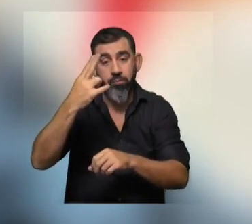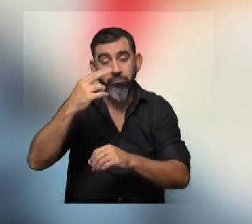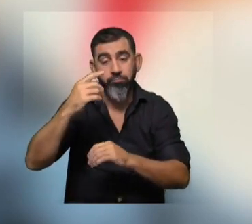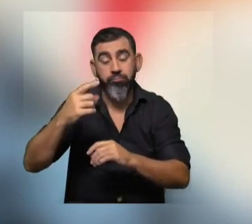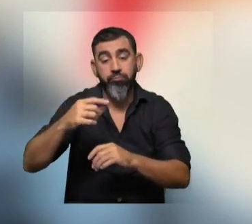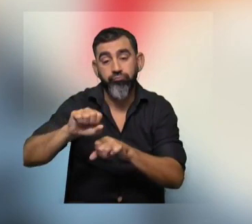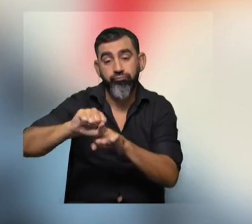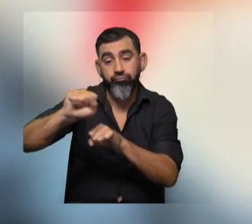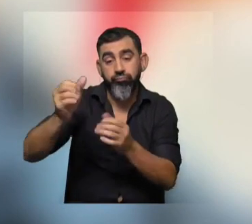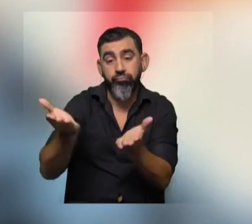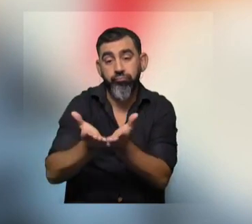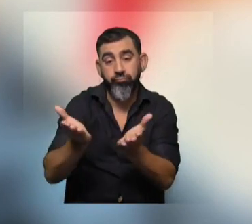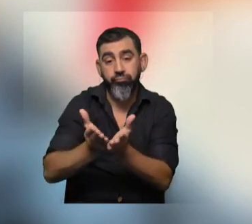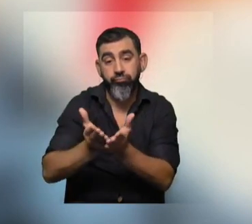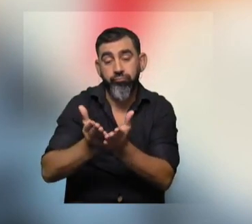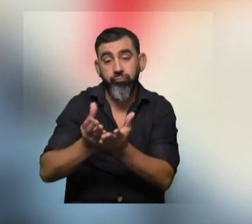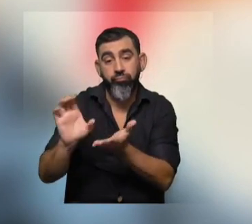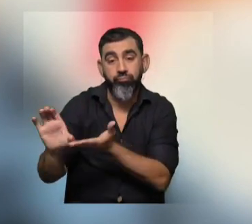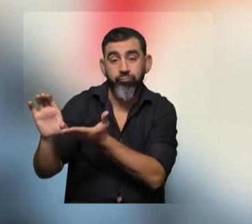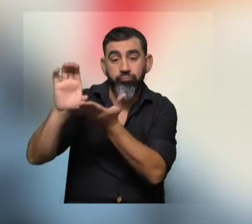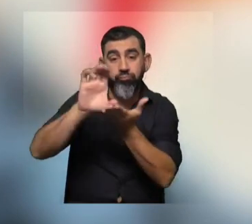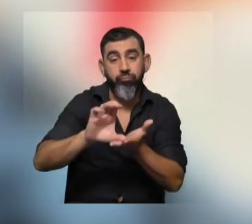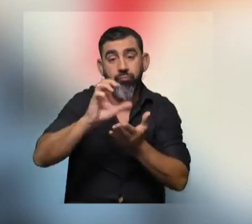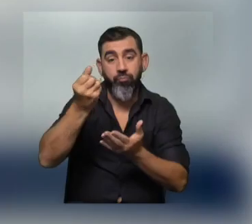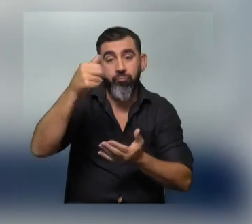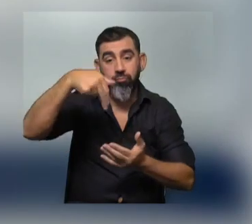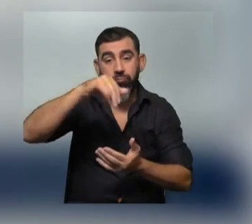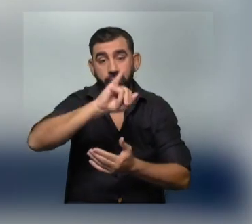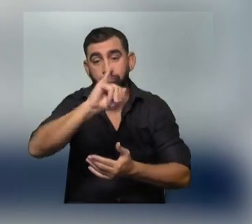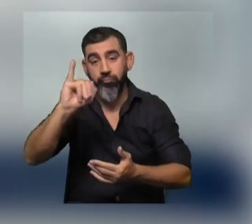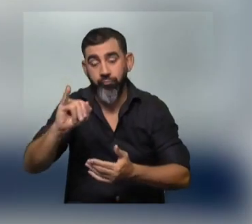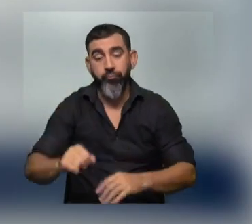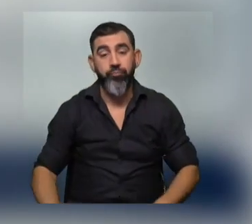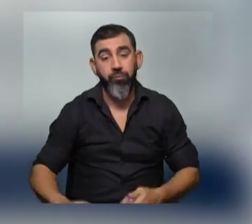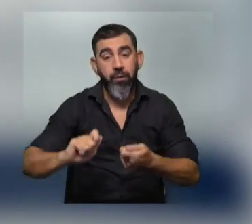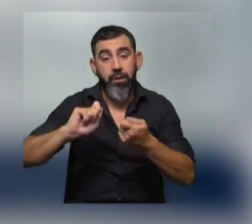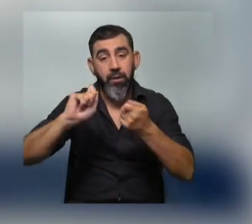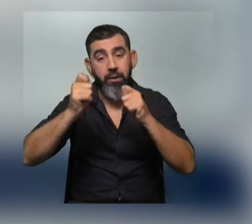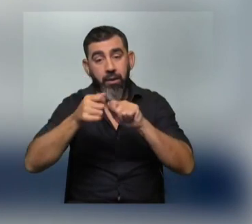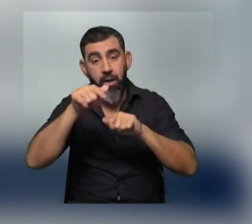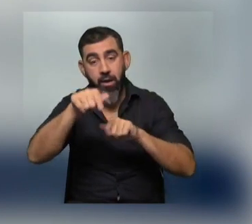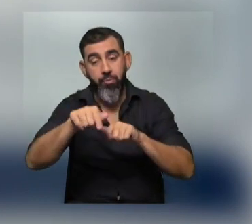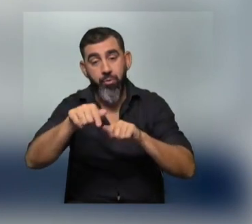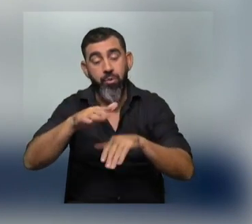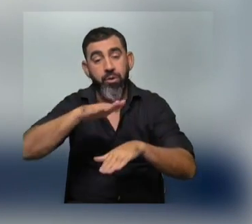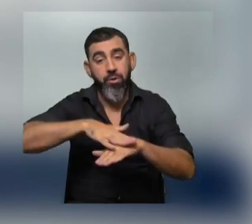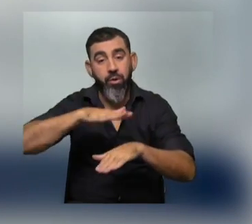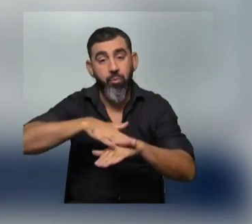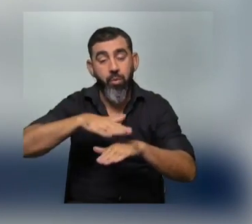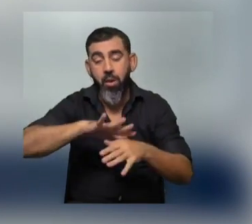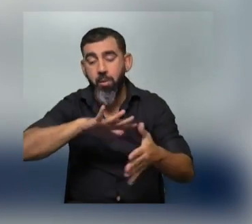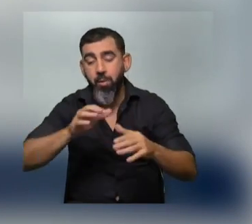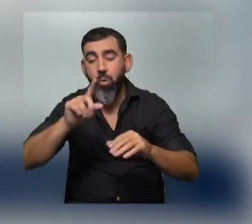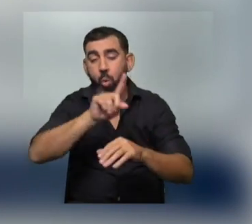su doctorado allí con financiamiento de ANI. Las mutaciones sin sentido son responsables de aproximadamente